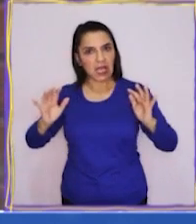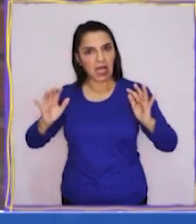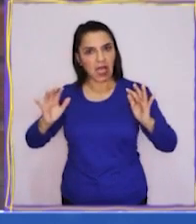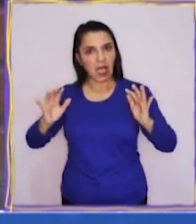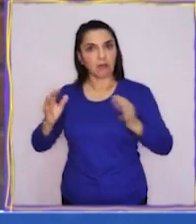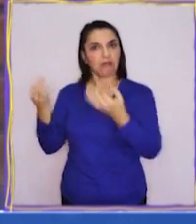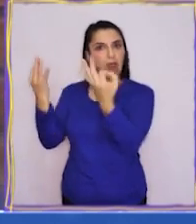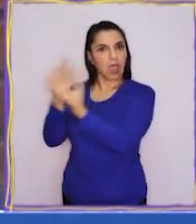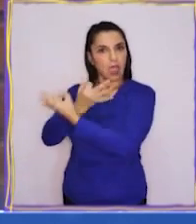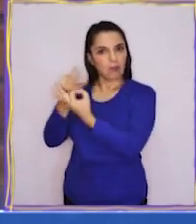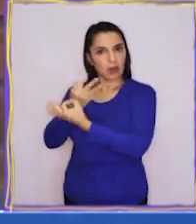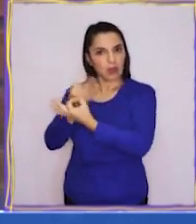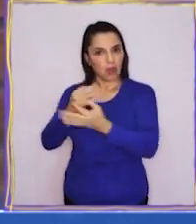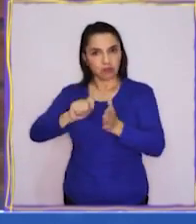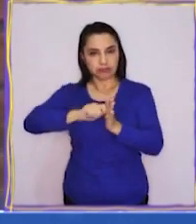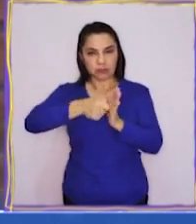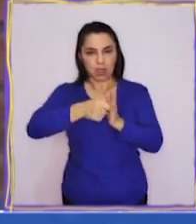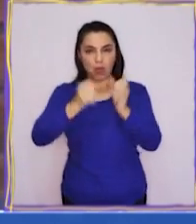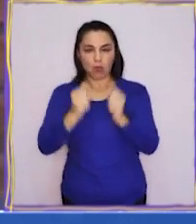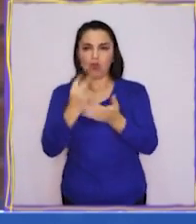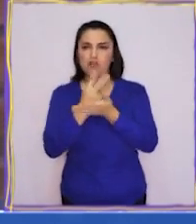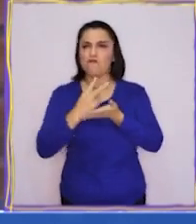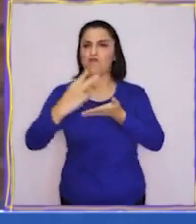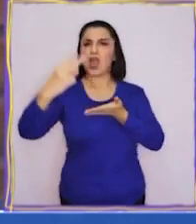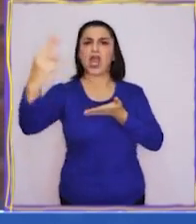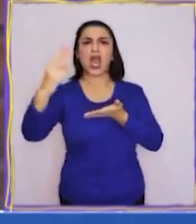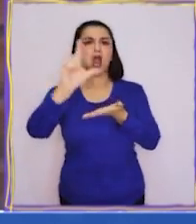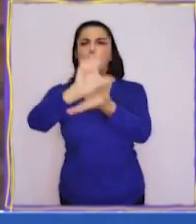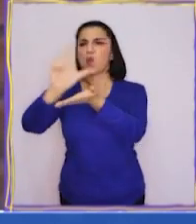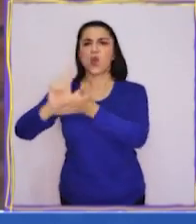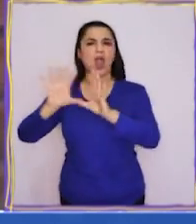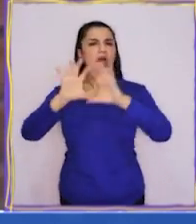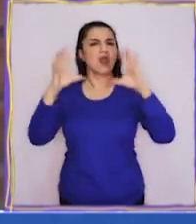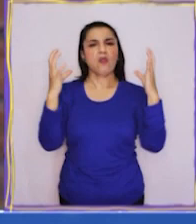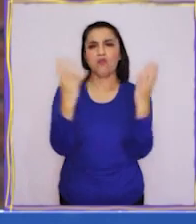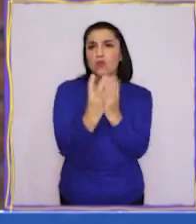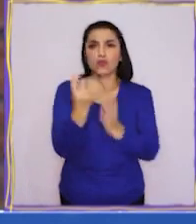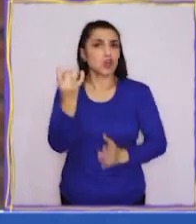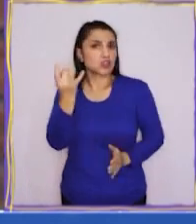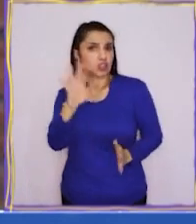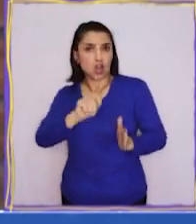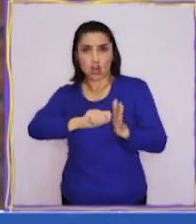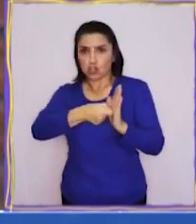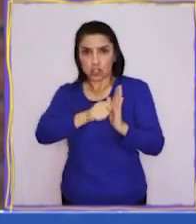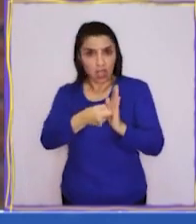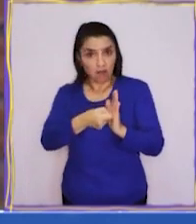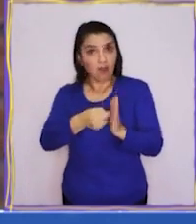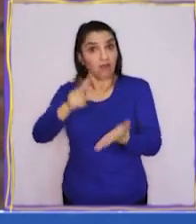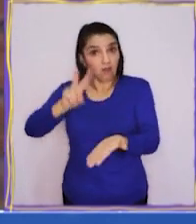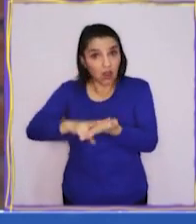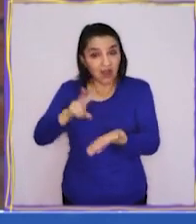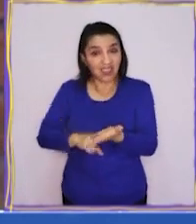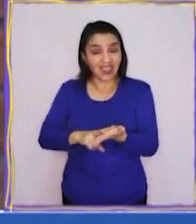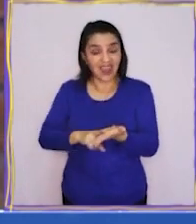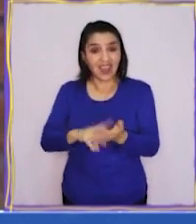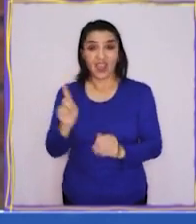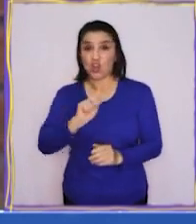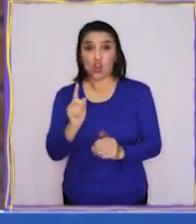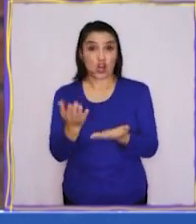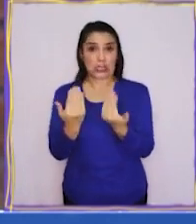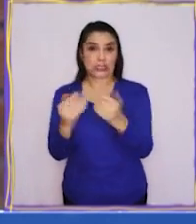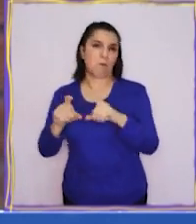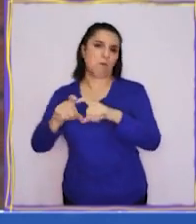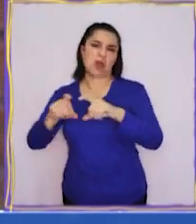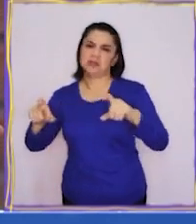que con ella voy a poder viajar a distintos lugares, a distintos mundos y solamente usándola. ¿No me creen? De verdad, no